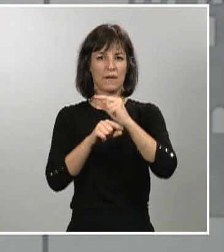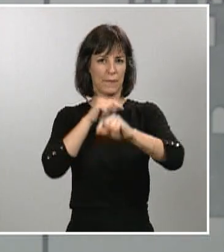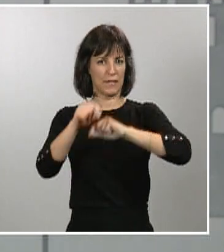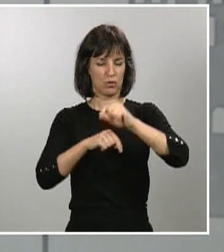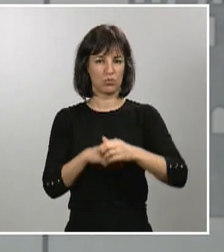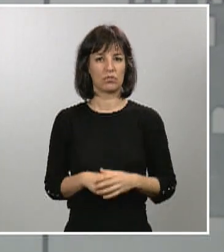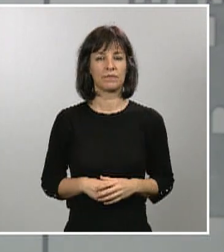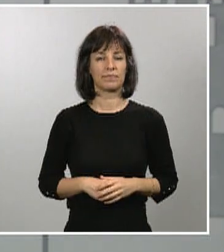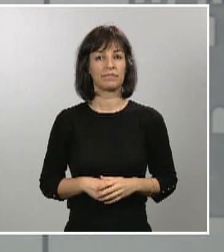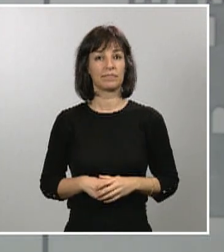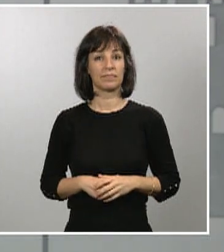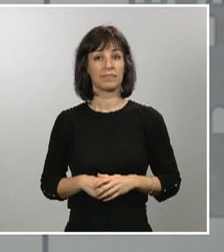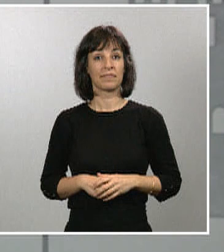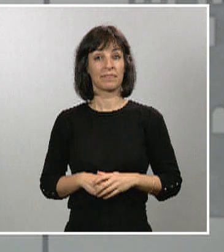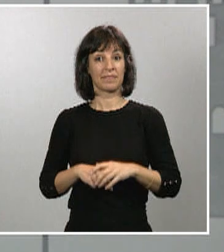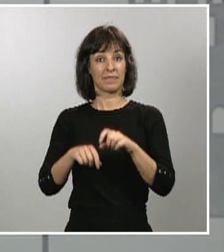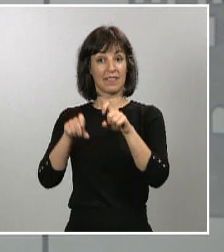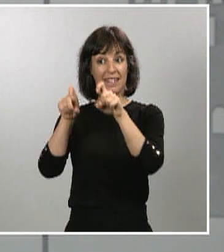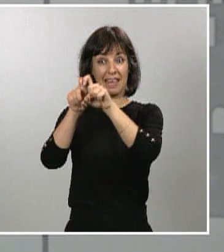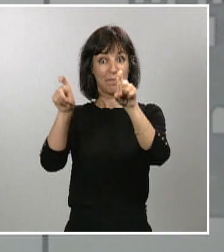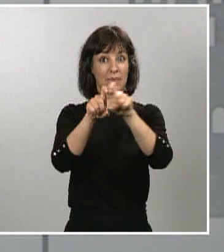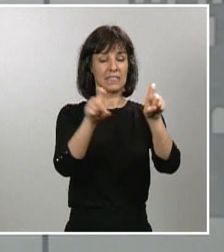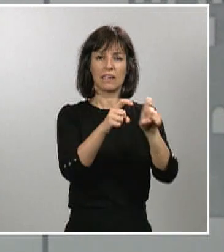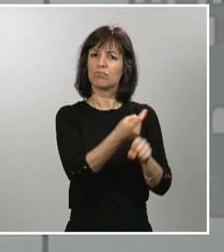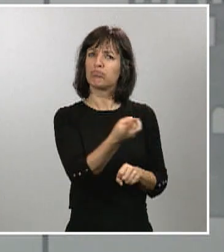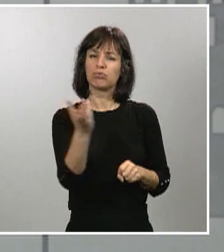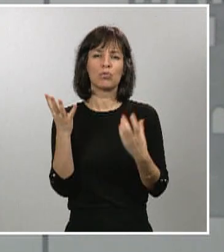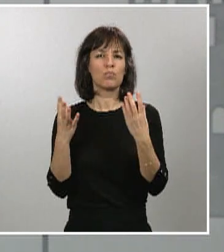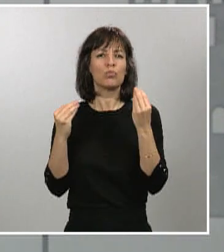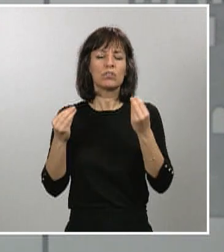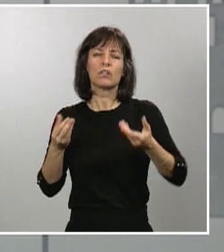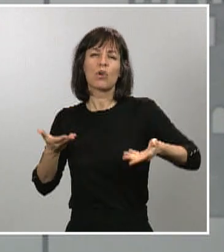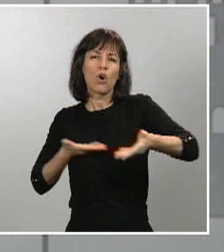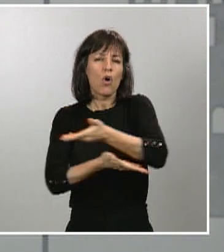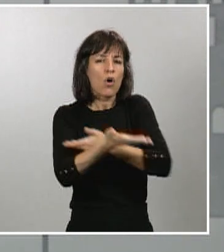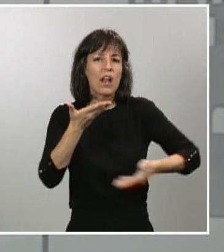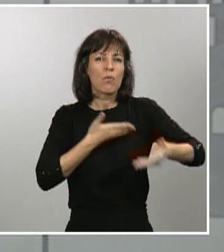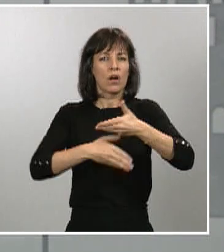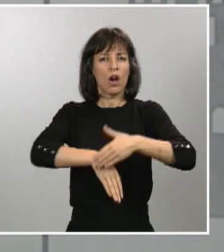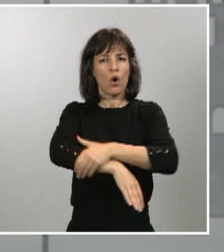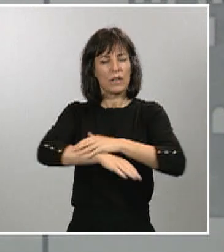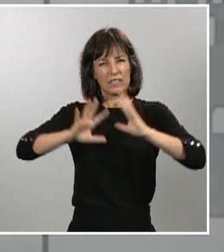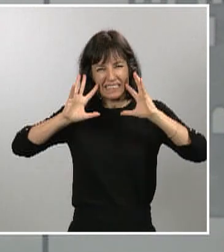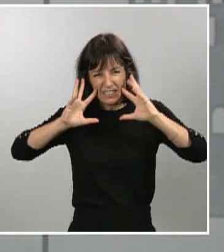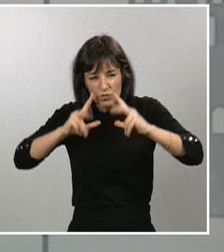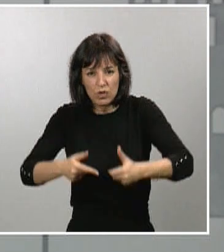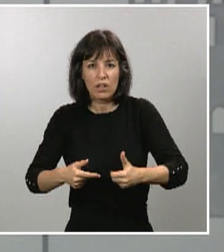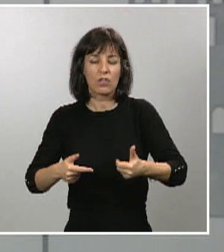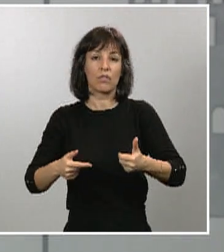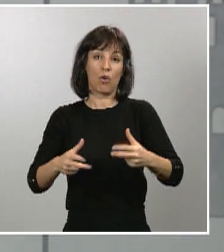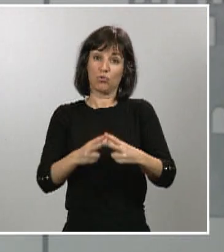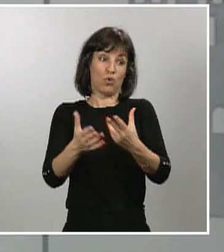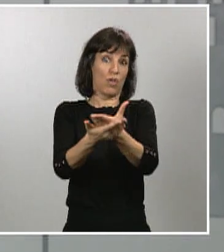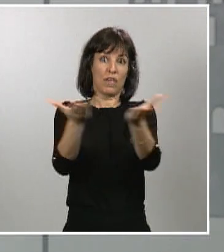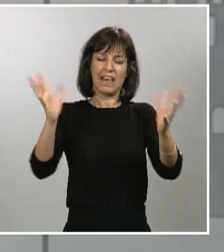han colaborado en el esfuerzo del Gobierno de adquirir material, muchas empresas han colaborado en el esfuerzo conjunto de la sociedad española con